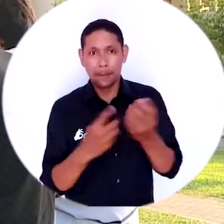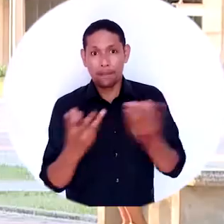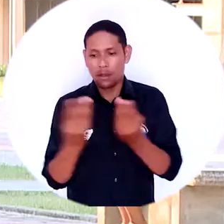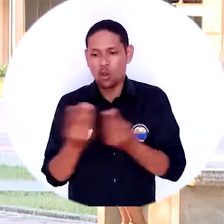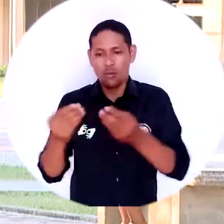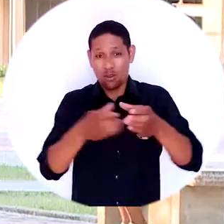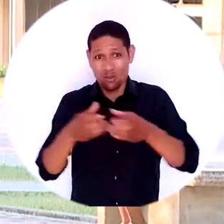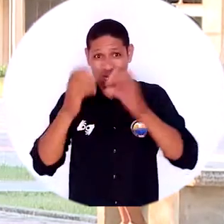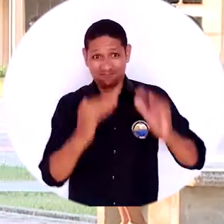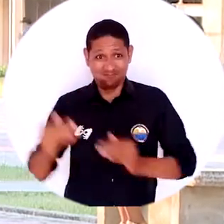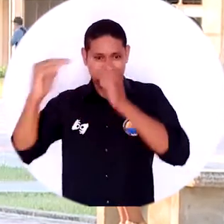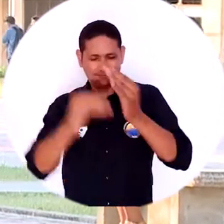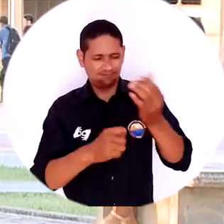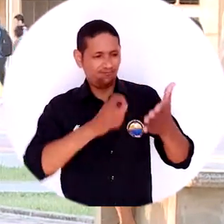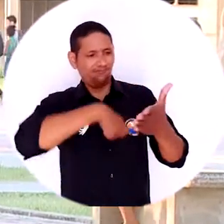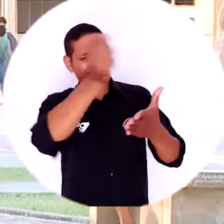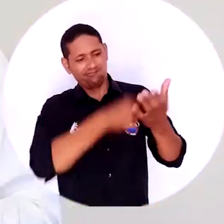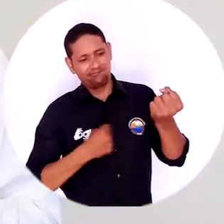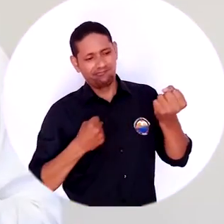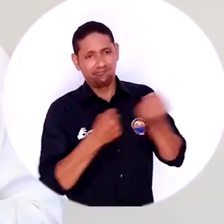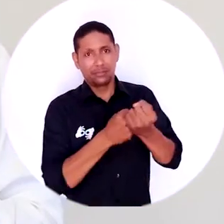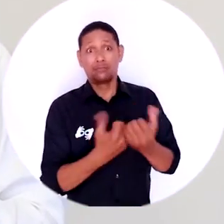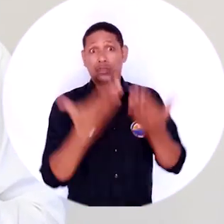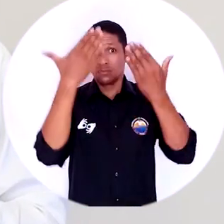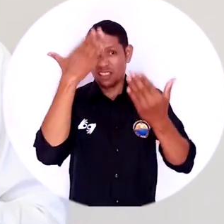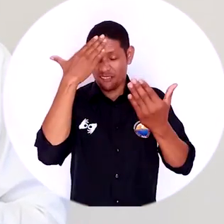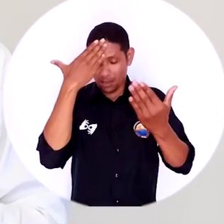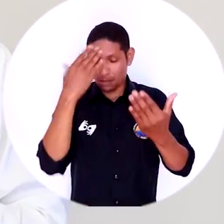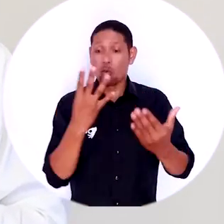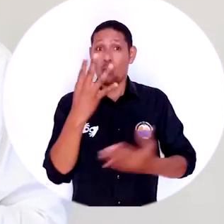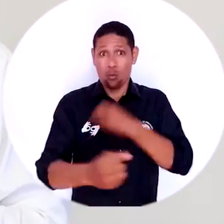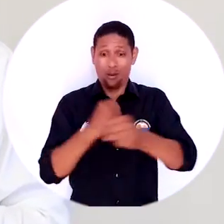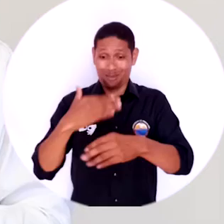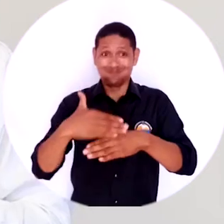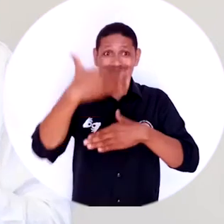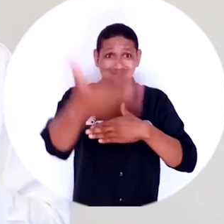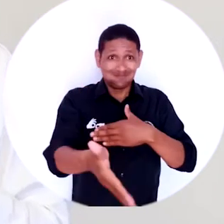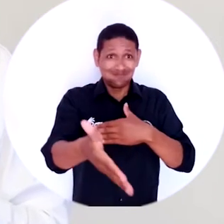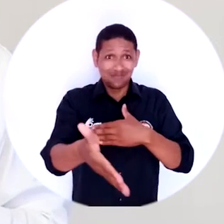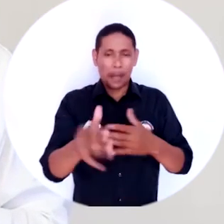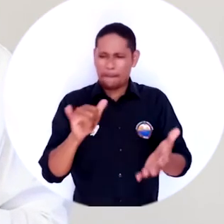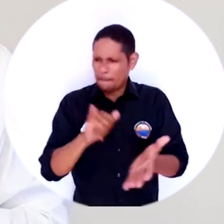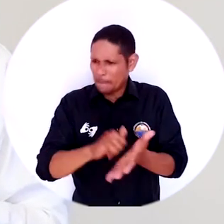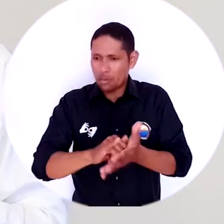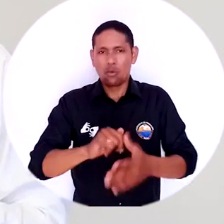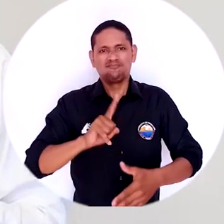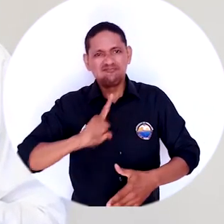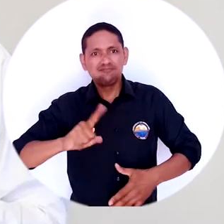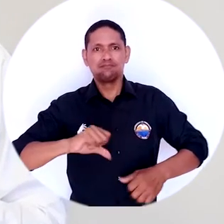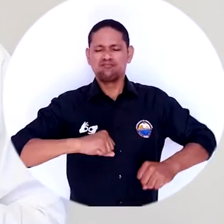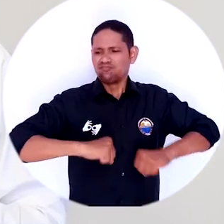miembros del Consejo Superior. Estamos seguros que en este nuevo periodo al frente de la Universidad del Magdalena y con el mismo liderazgo y la